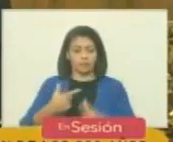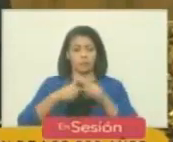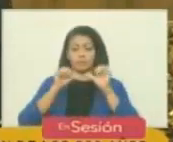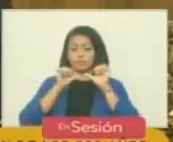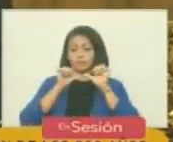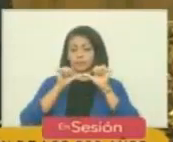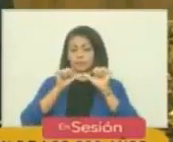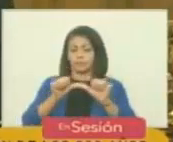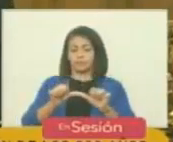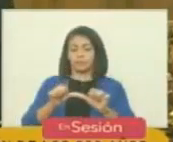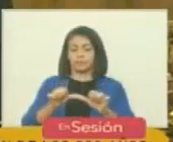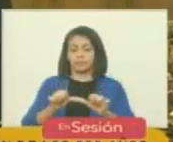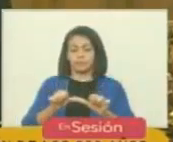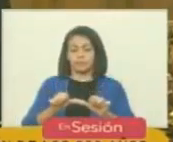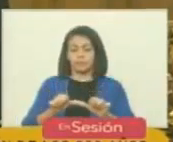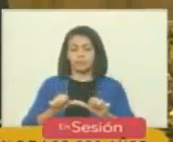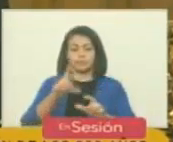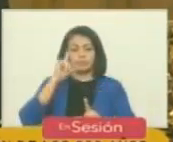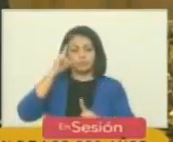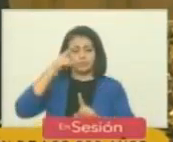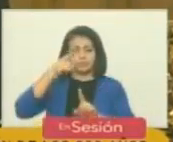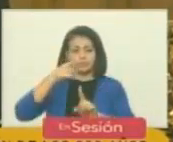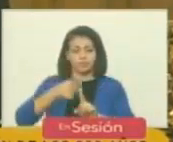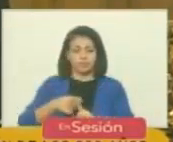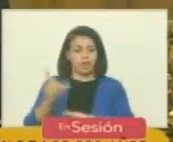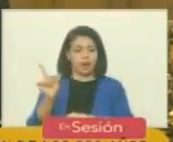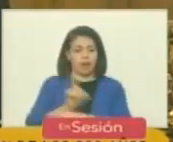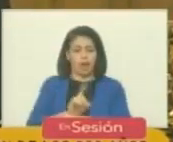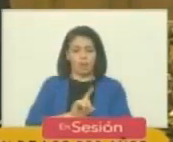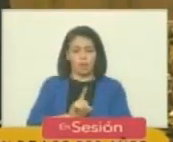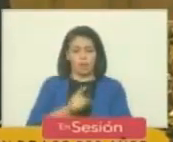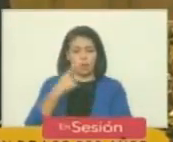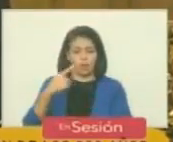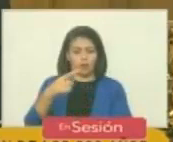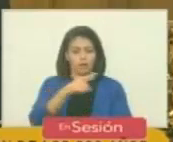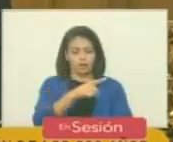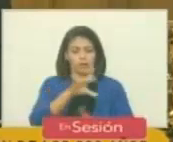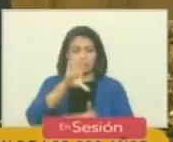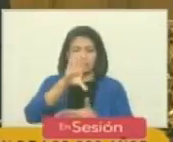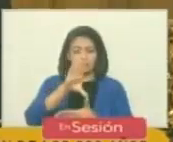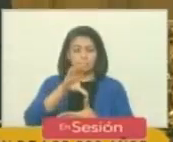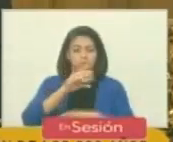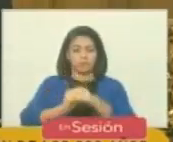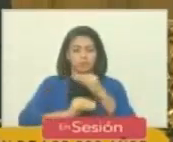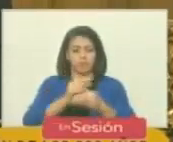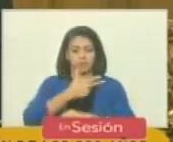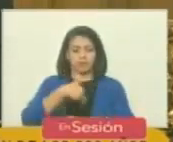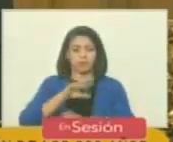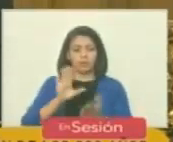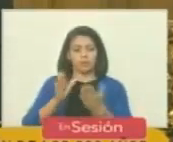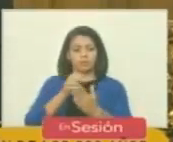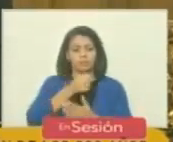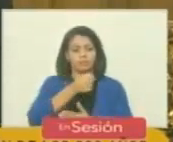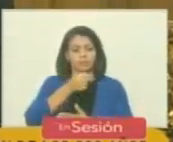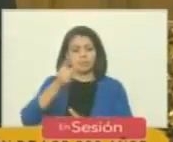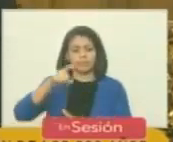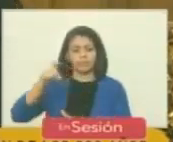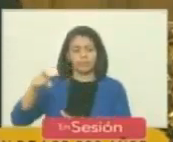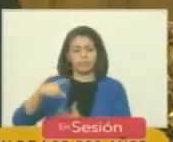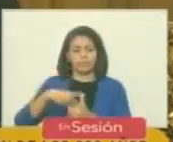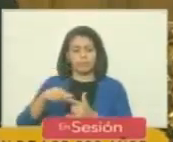estabilidad del destino a que con rapidez se acerca a américa hacen nuestra entrevista necesaria